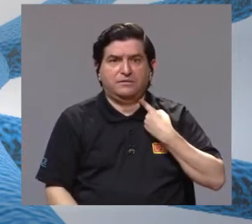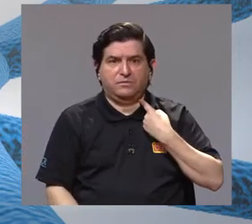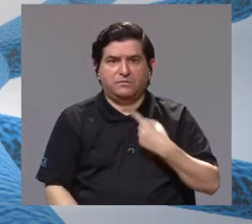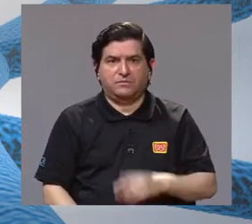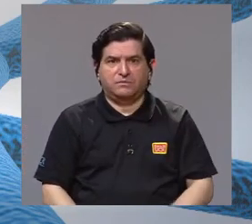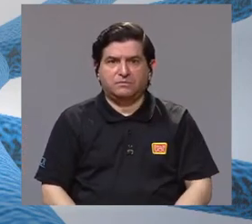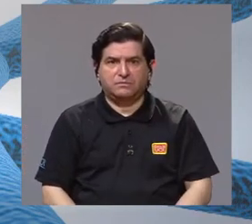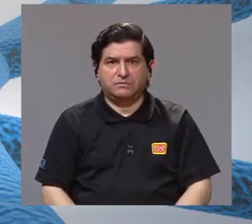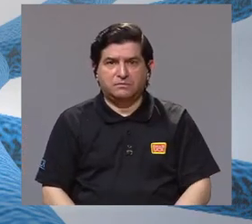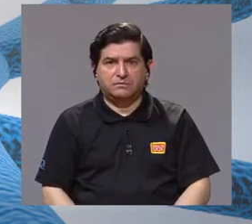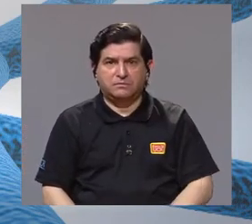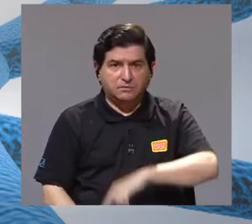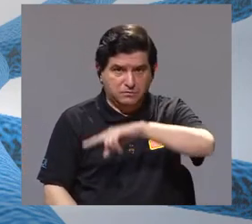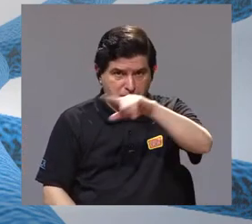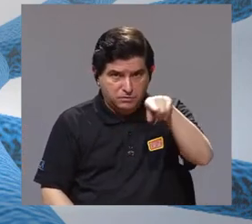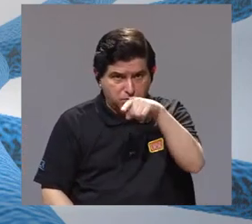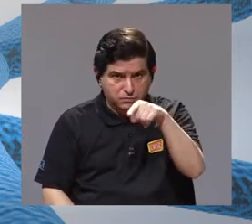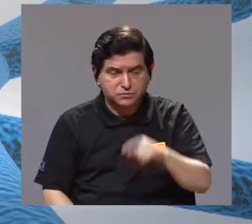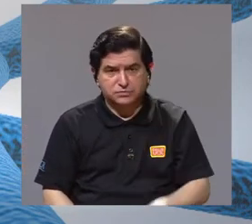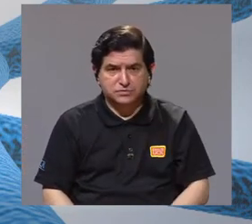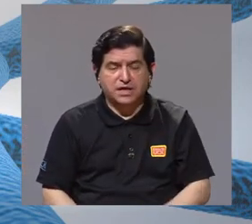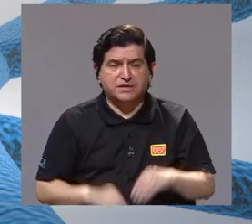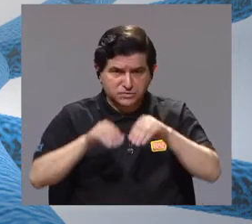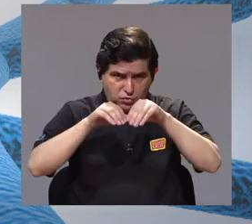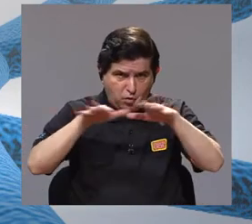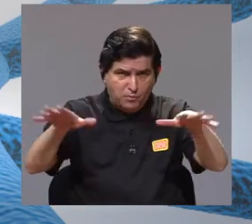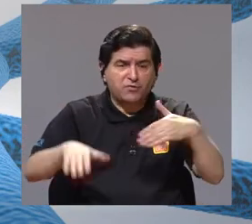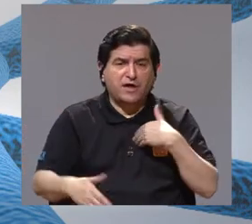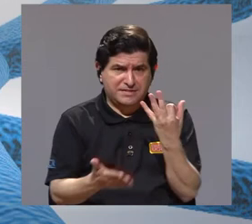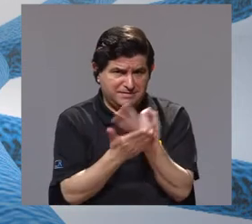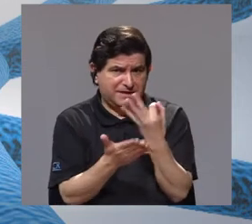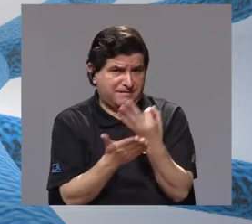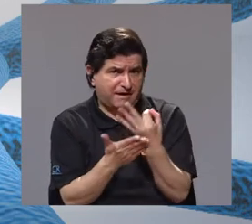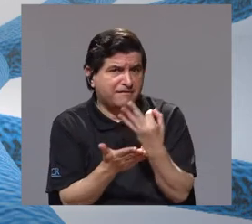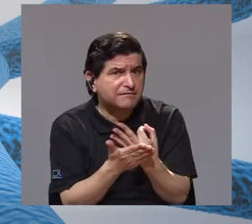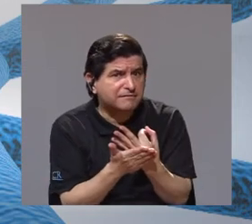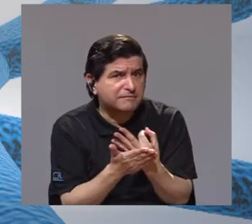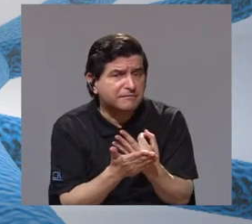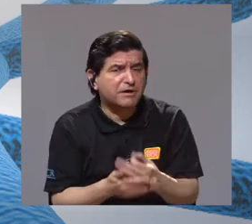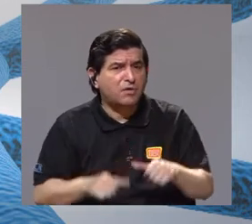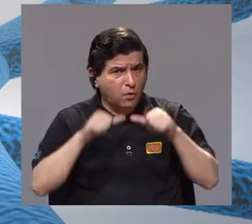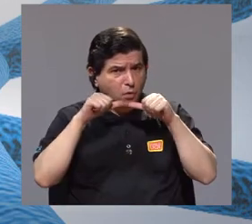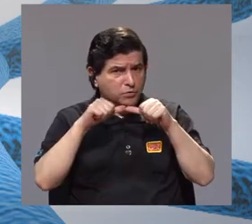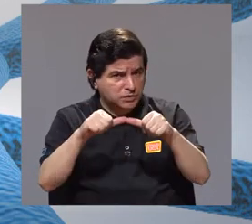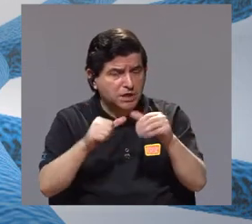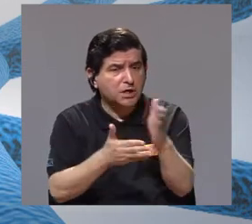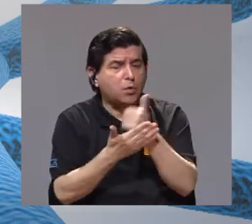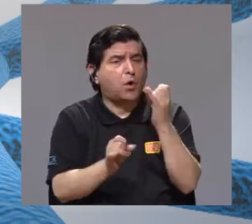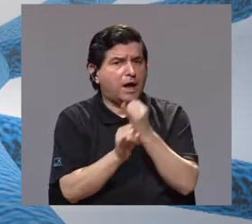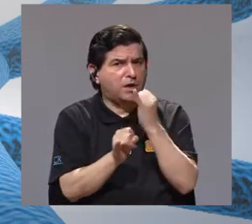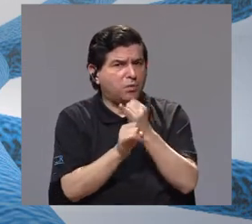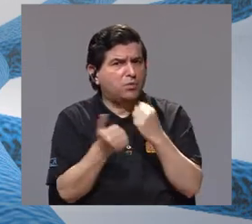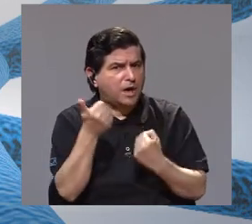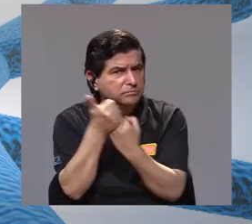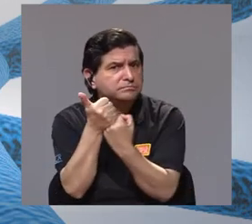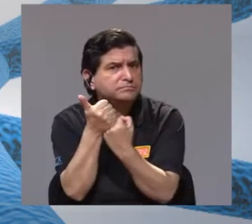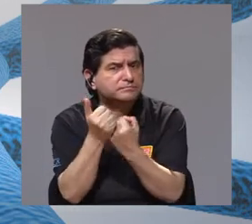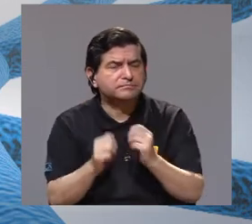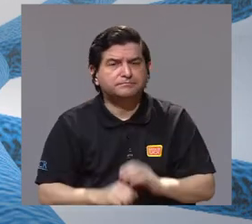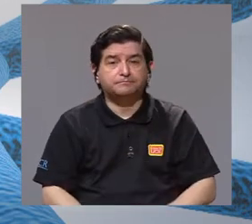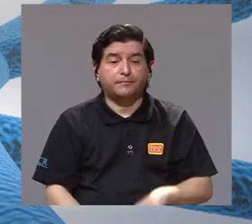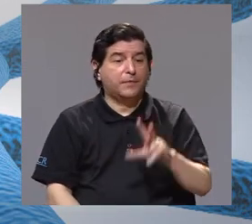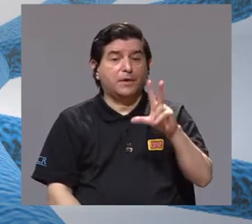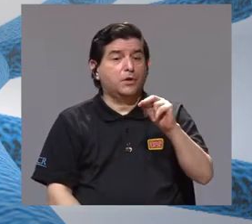caros, son costosos. ¿Ustedes, hablo de la red, tienen financiamiento, digamos, permanente, en alguna instancia?